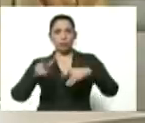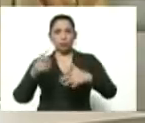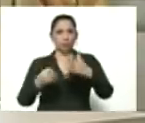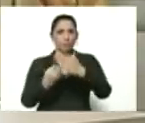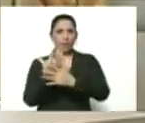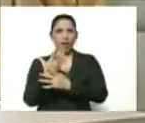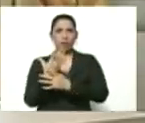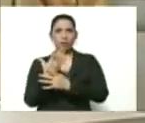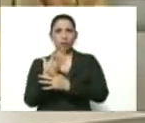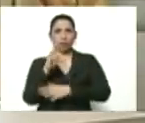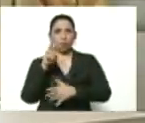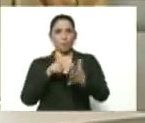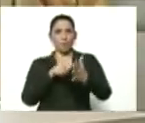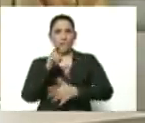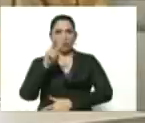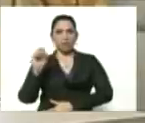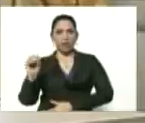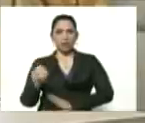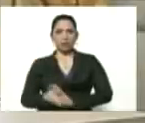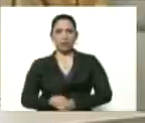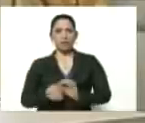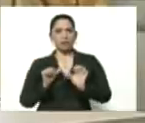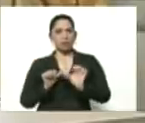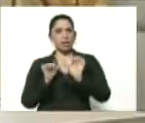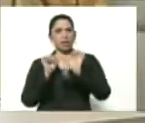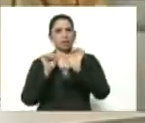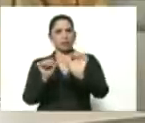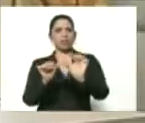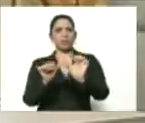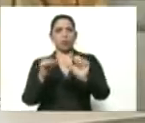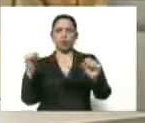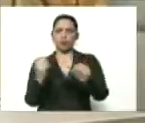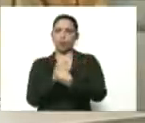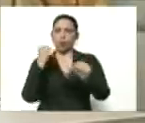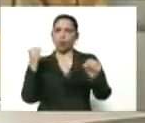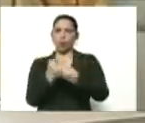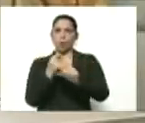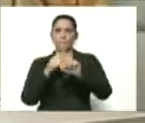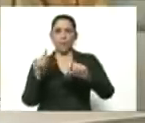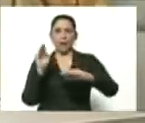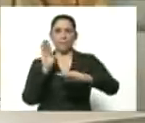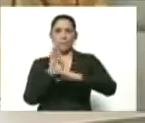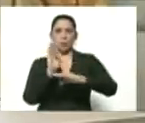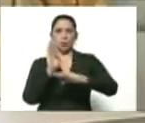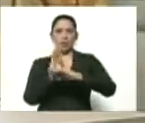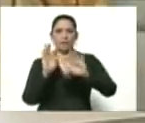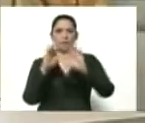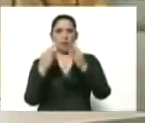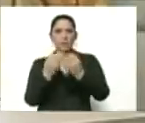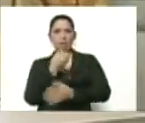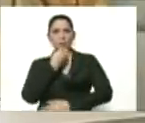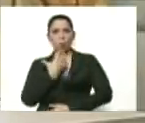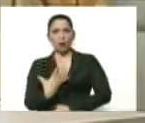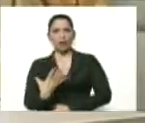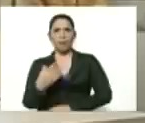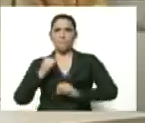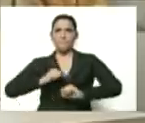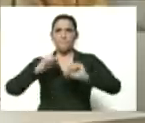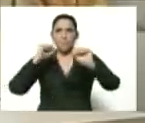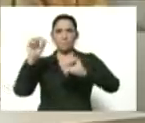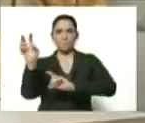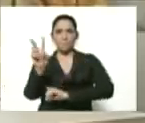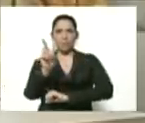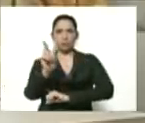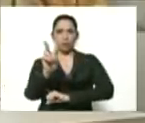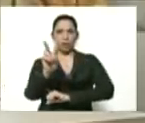2020 seguimos trabajando para protegerte familia buena que viva Venezuela